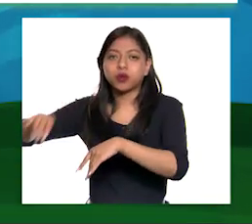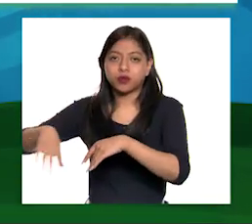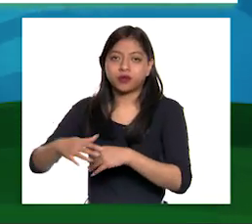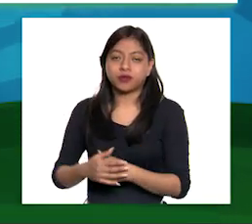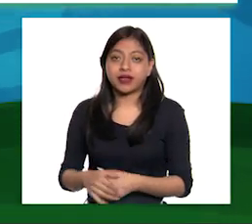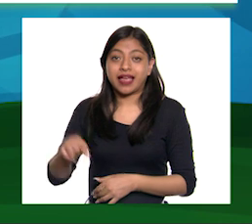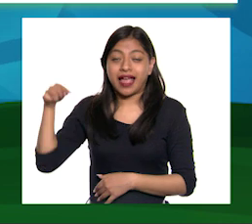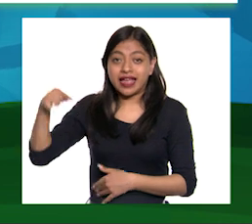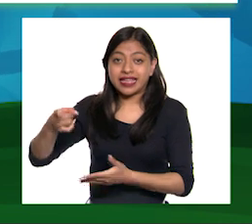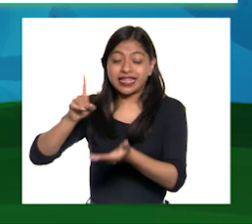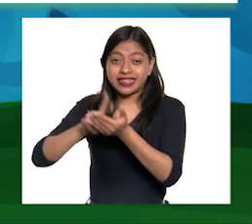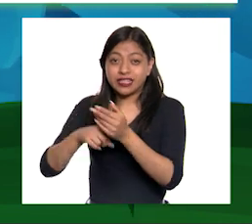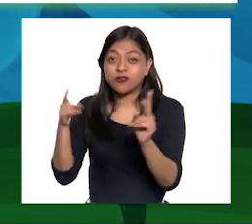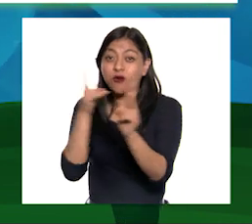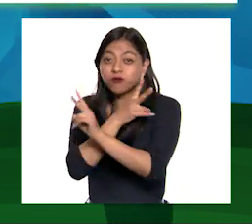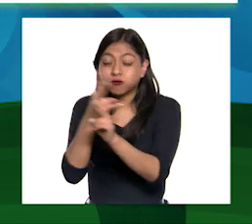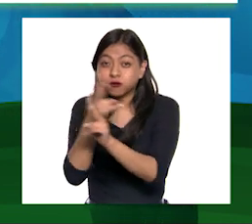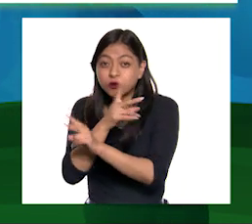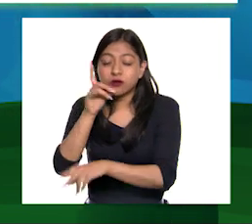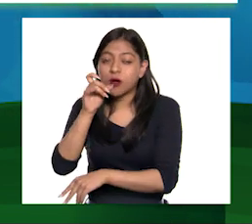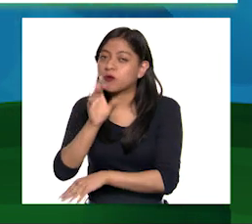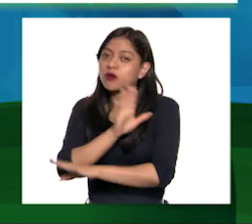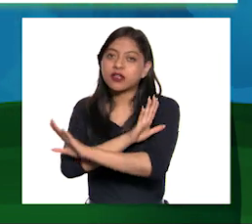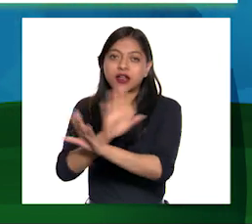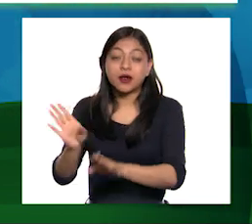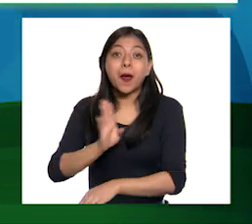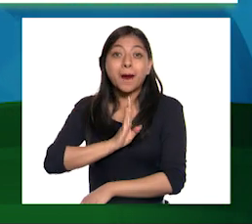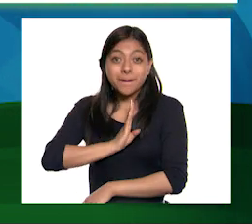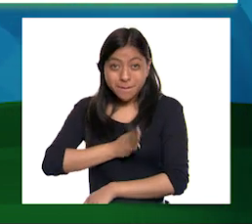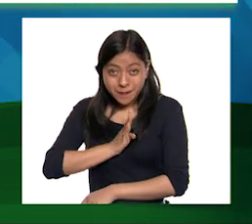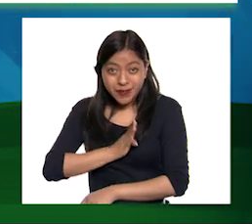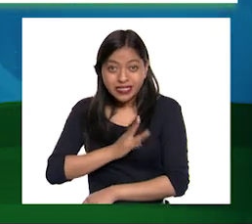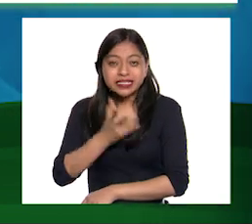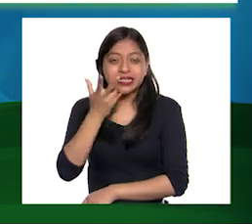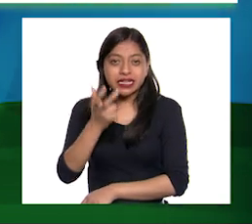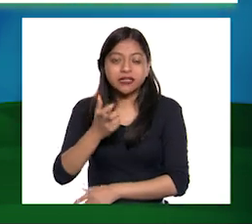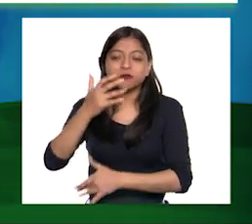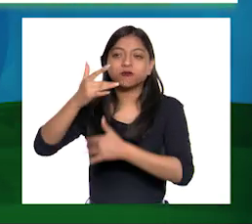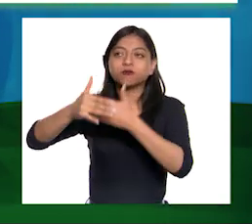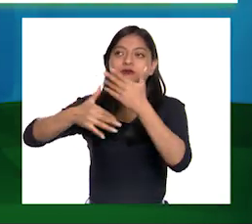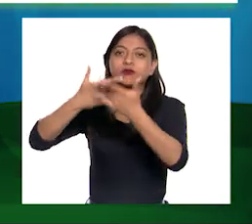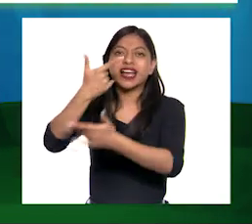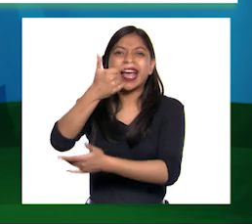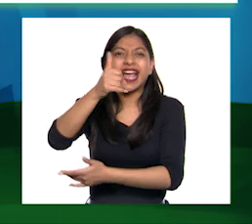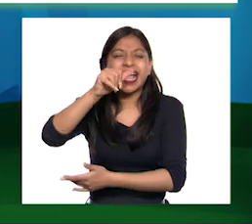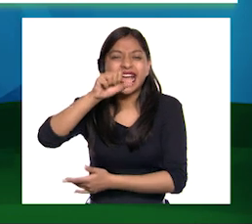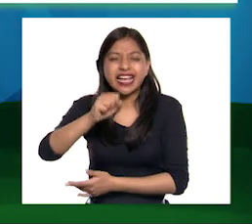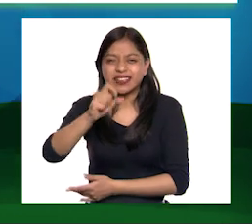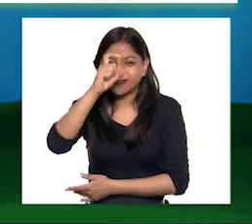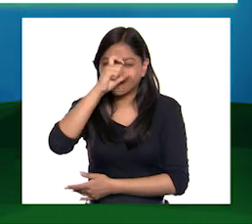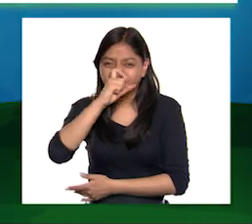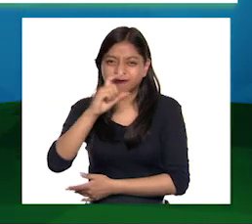el agua Entonces, las bacterias empiezan a emitir gases que huelen mal y contaminan el aire